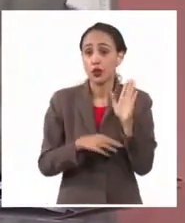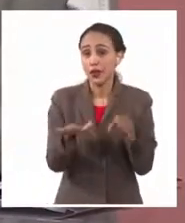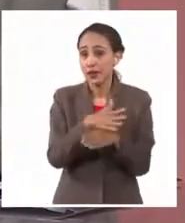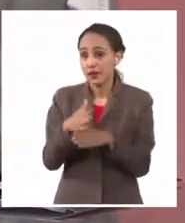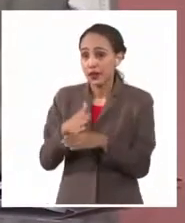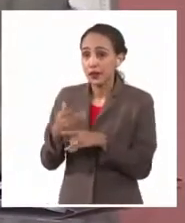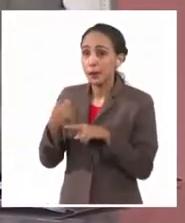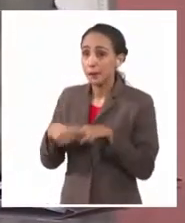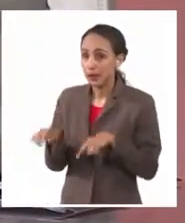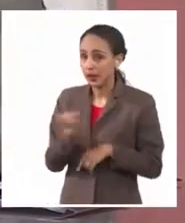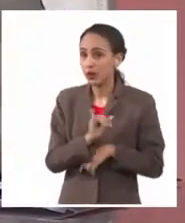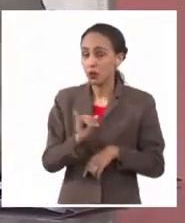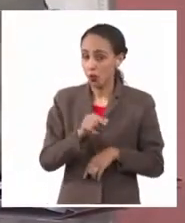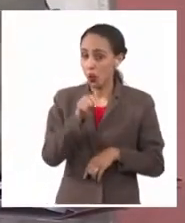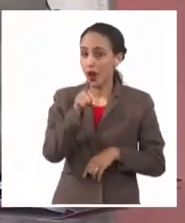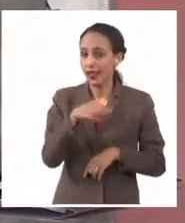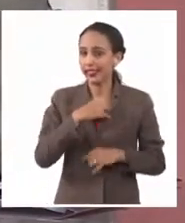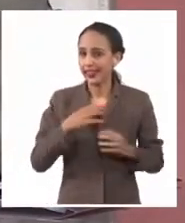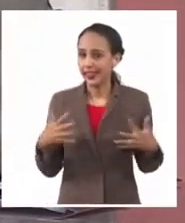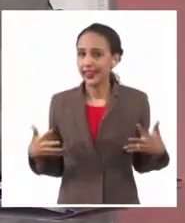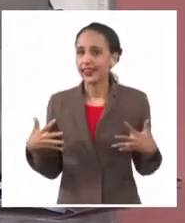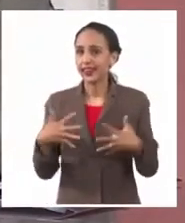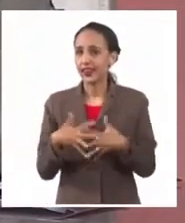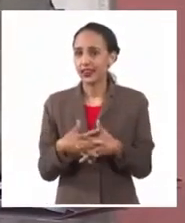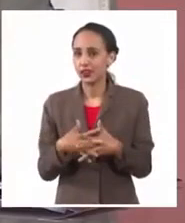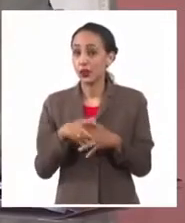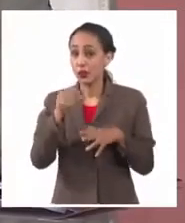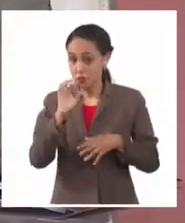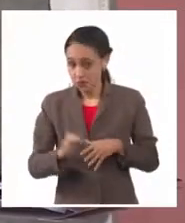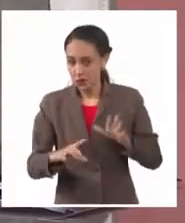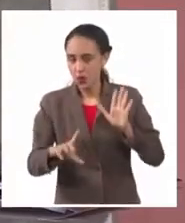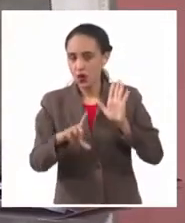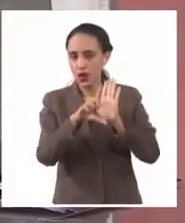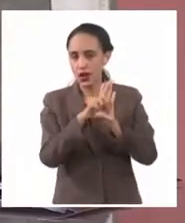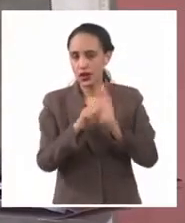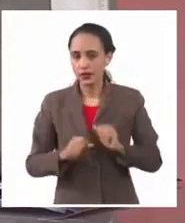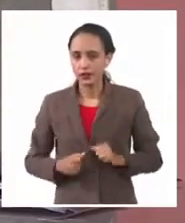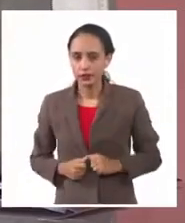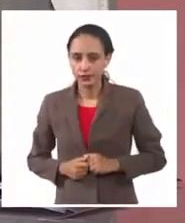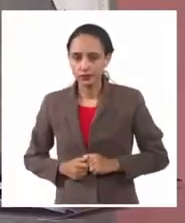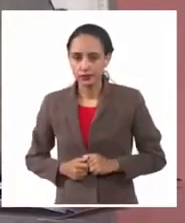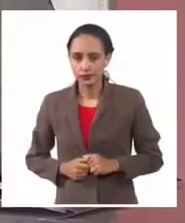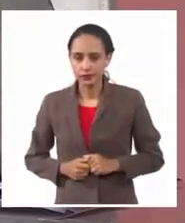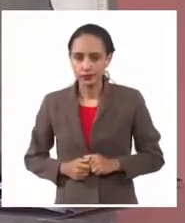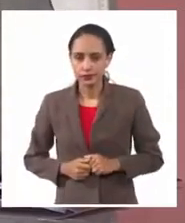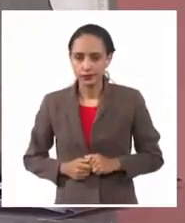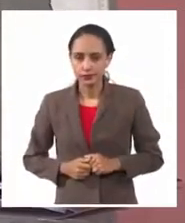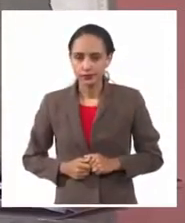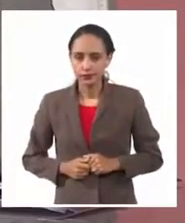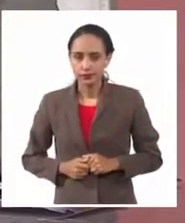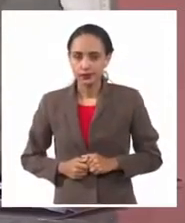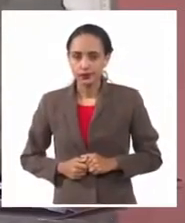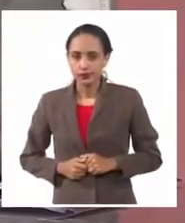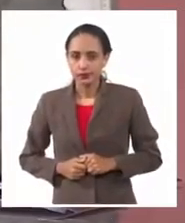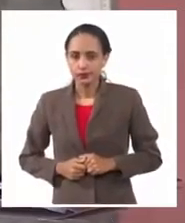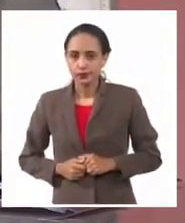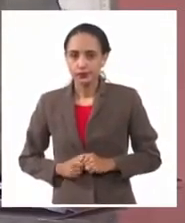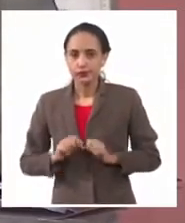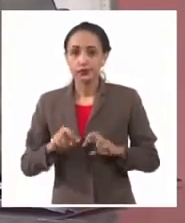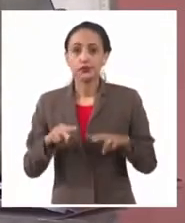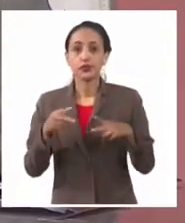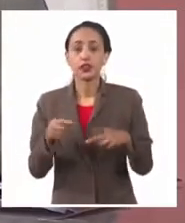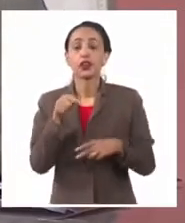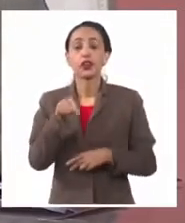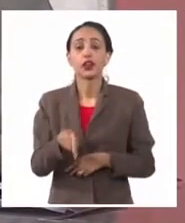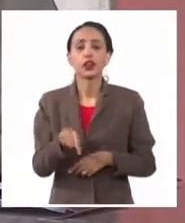sí también impacta en esta propia norma que estamos manejando de esta forma. Es decir, que se ratificamos. Esto no es un